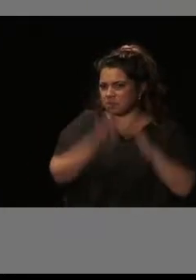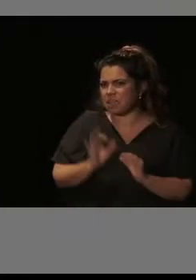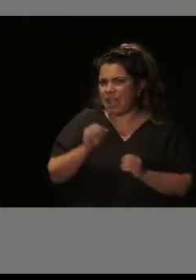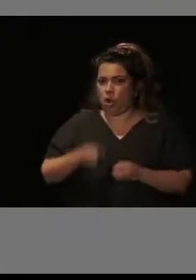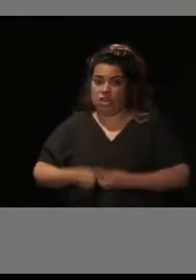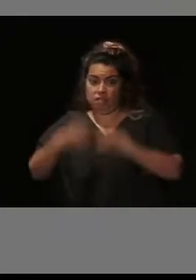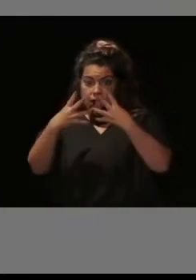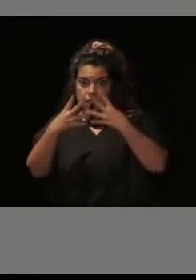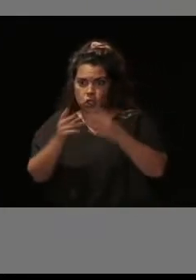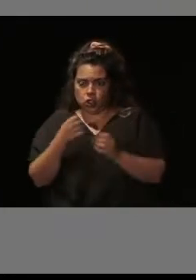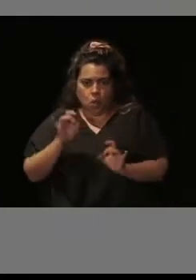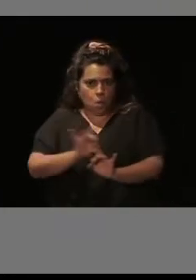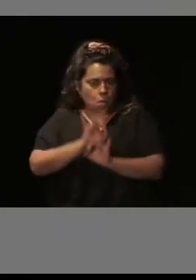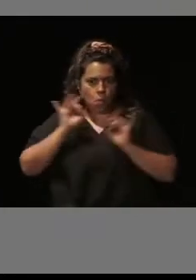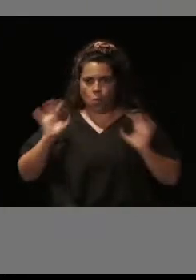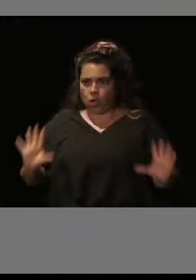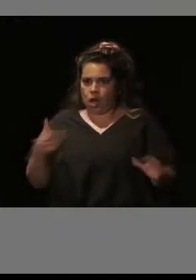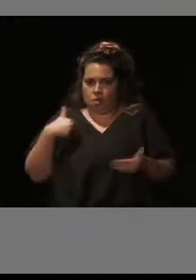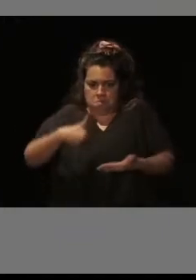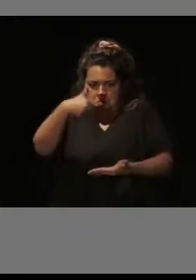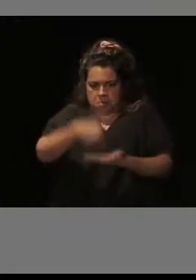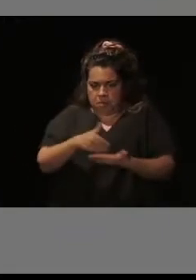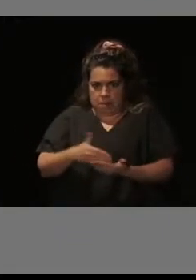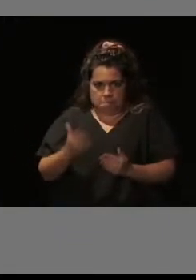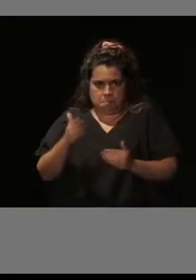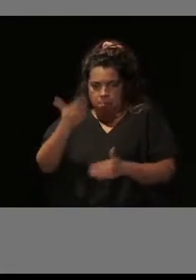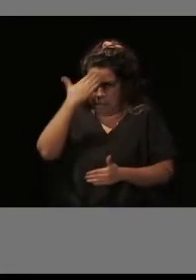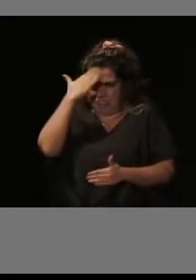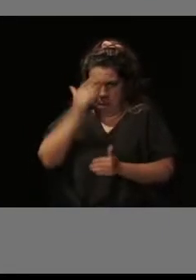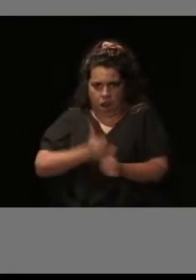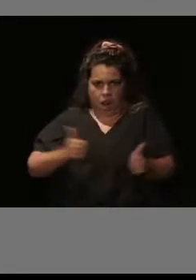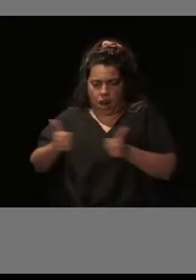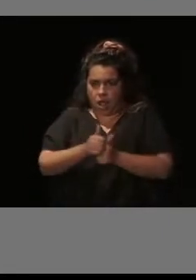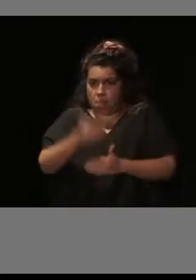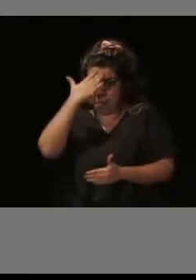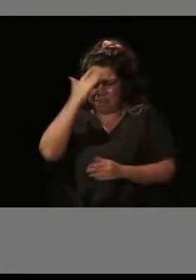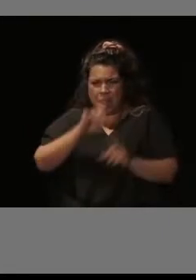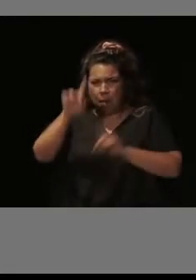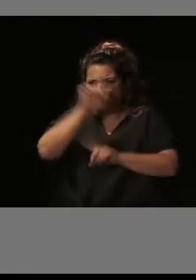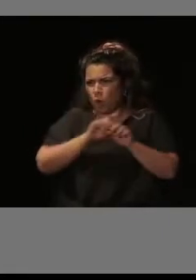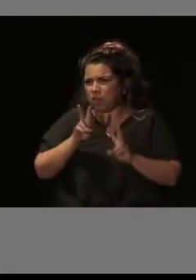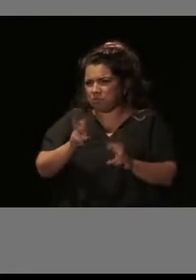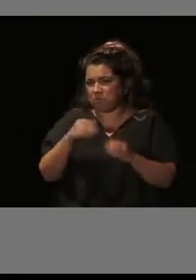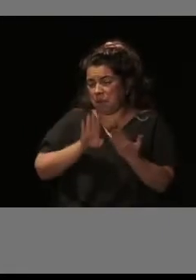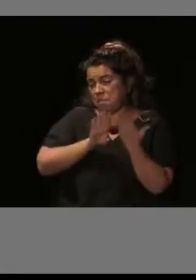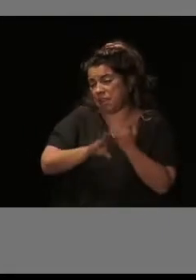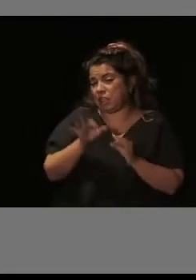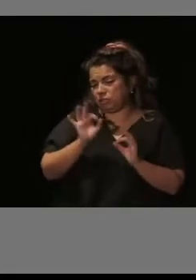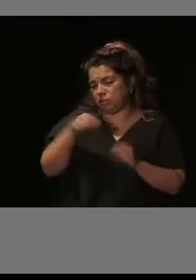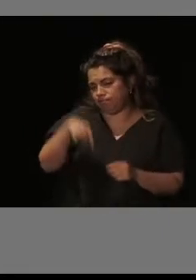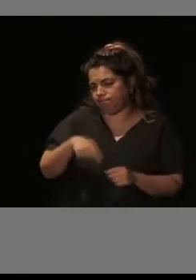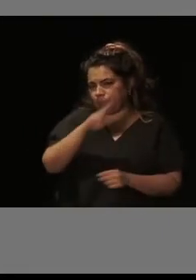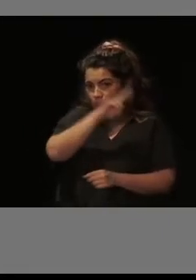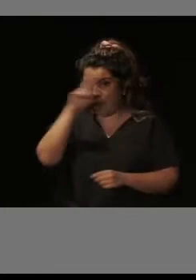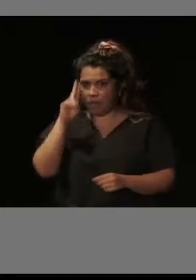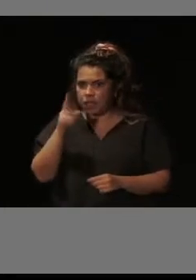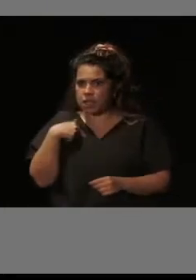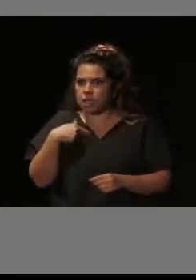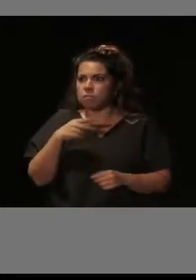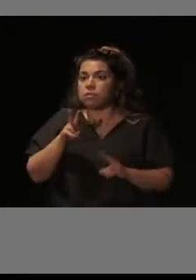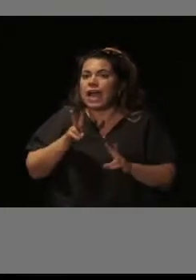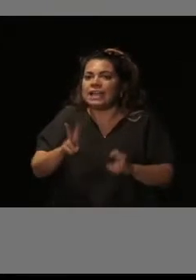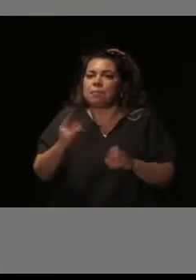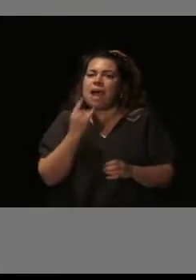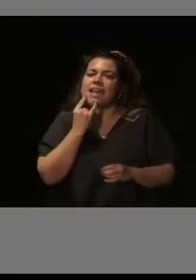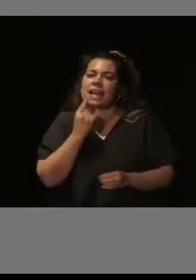claramente, es la principal demanda y la principal preocupación de los vecinos, en este caso de Madrid. La eficiencia energética también,